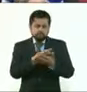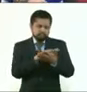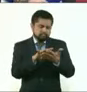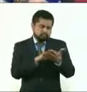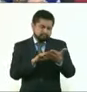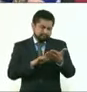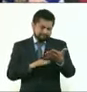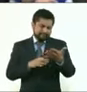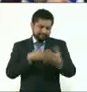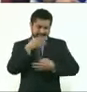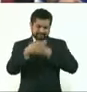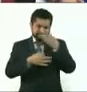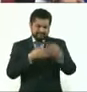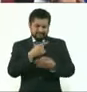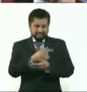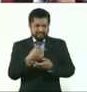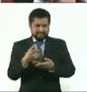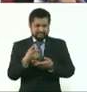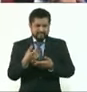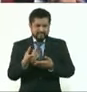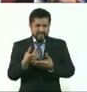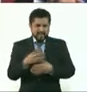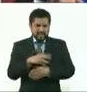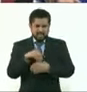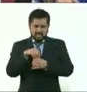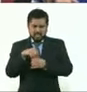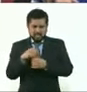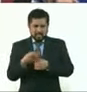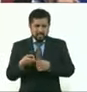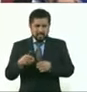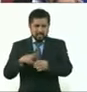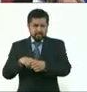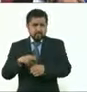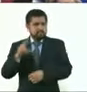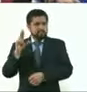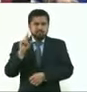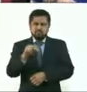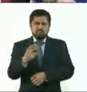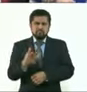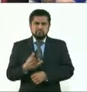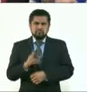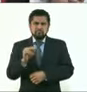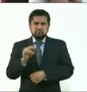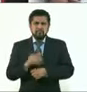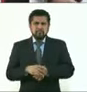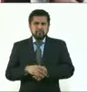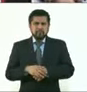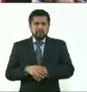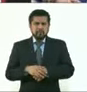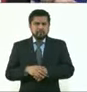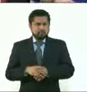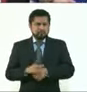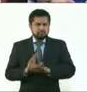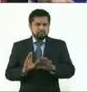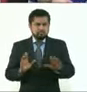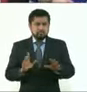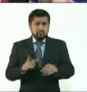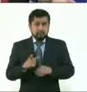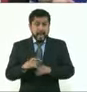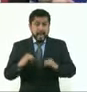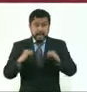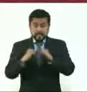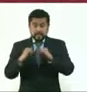hospitales y no tenemos ese problema en este momento en la ciudad. Inclusive el Instituto Nacional de